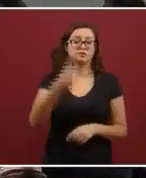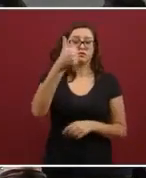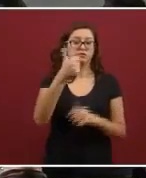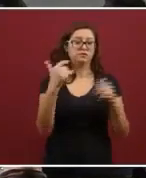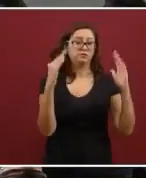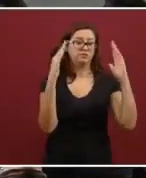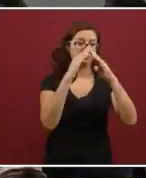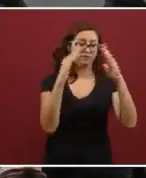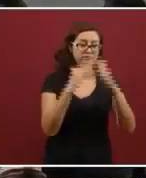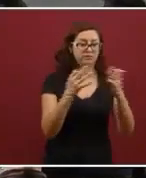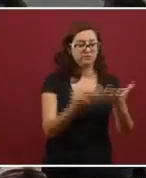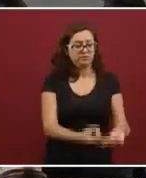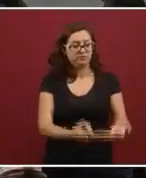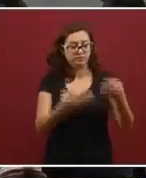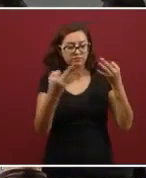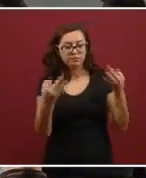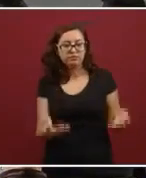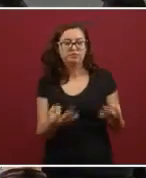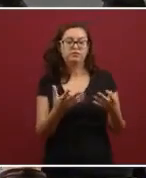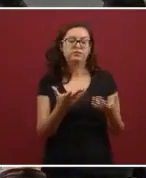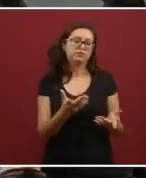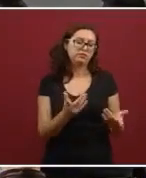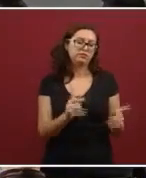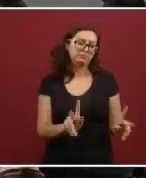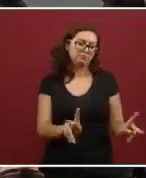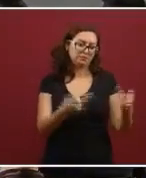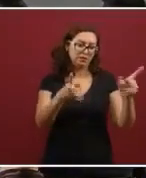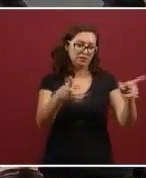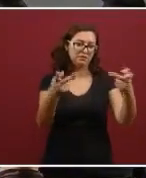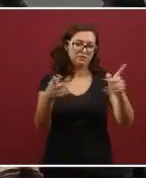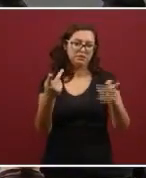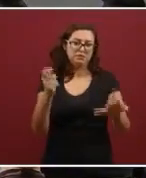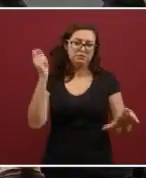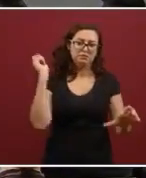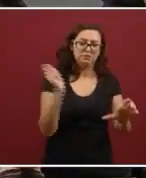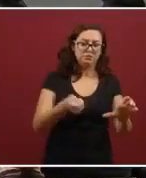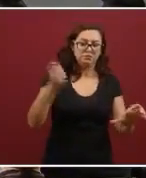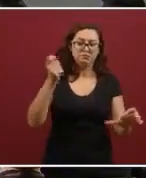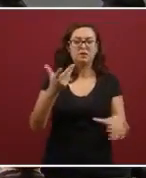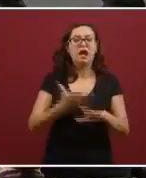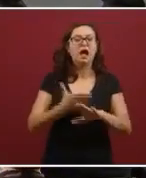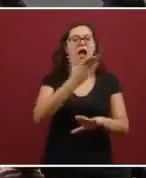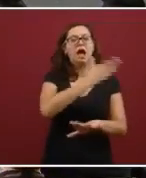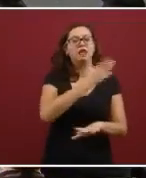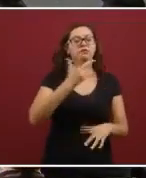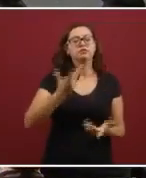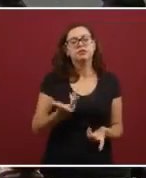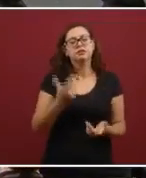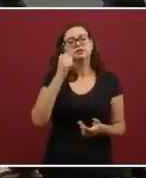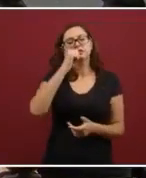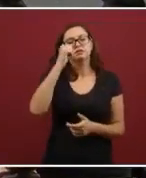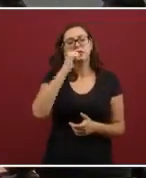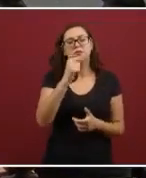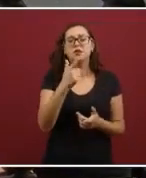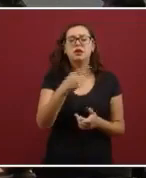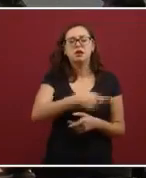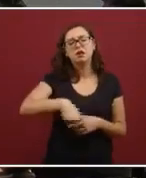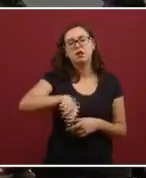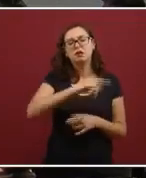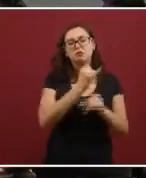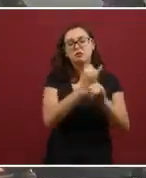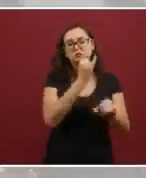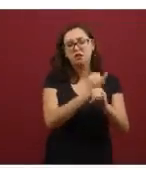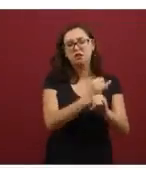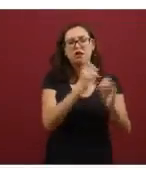los bienes inmuebles se vendían bajo una modalidad que es la subasta electrónica y es la subasta sobrecerrado, y